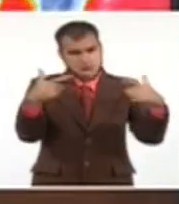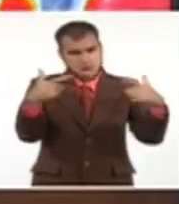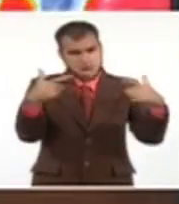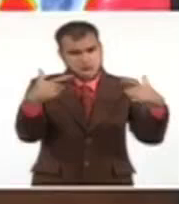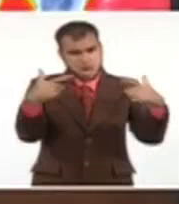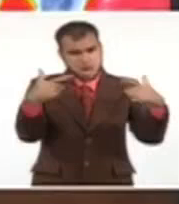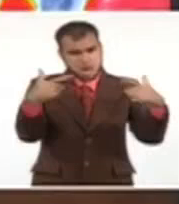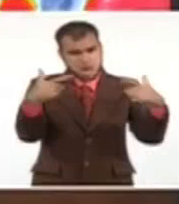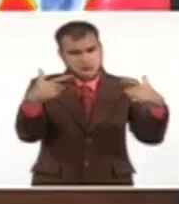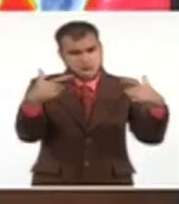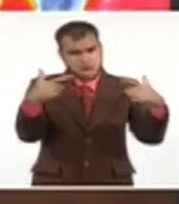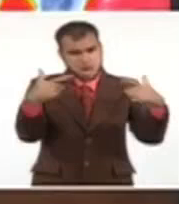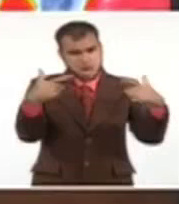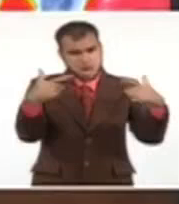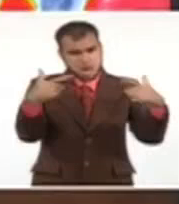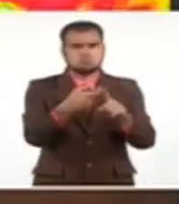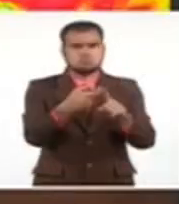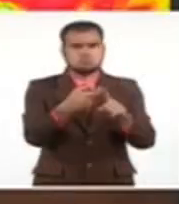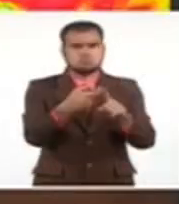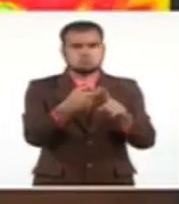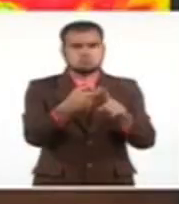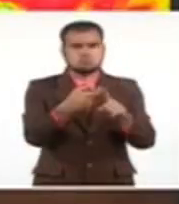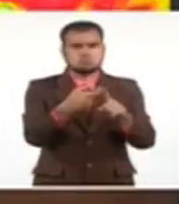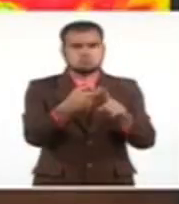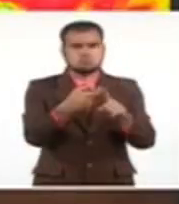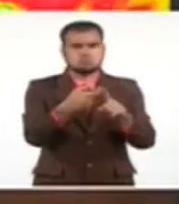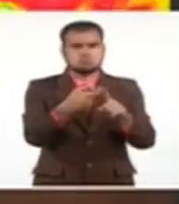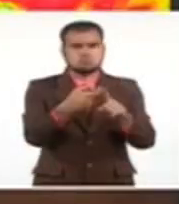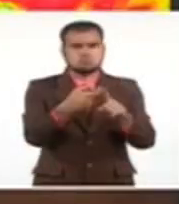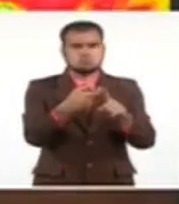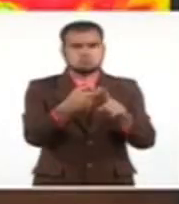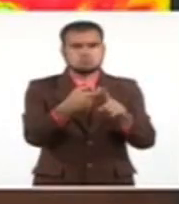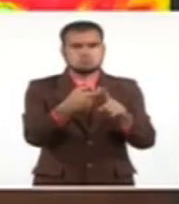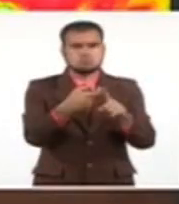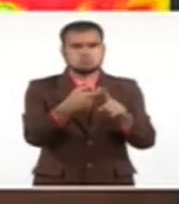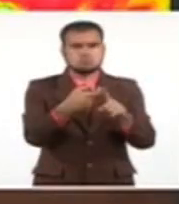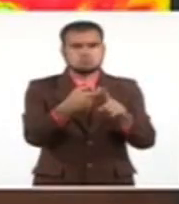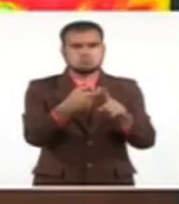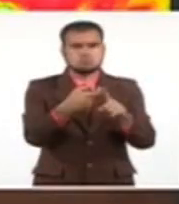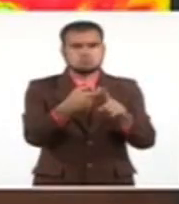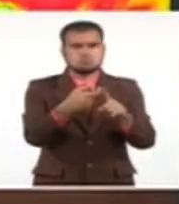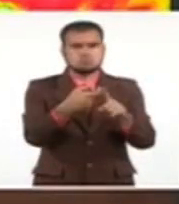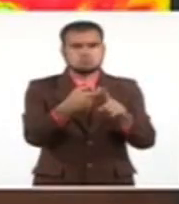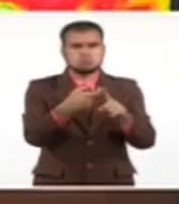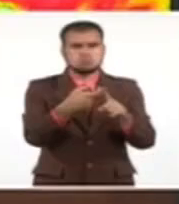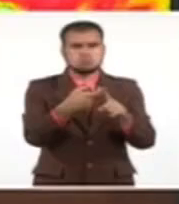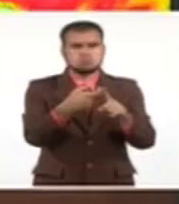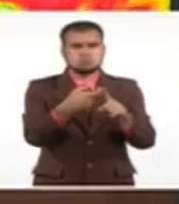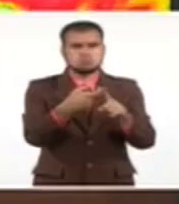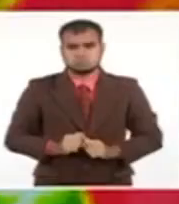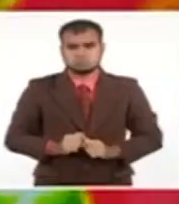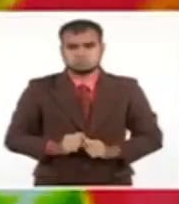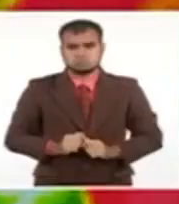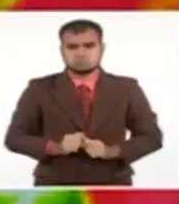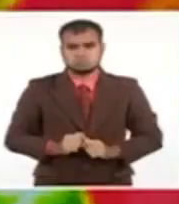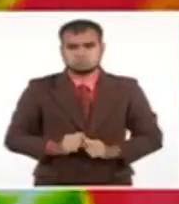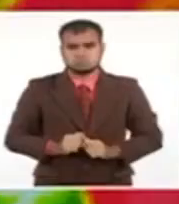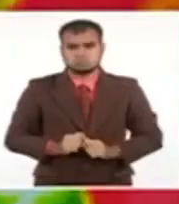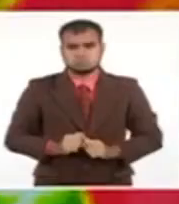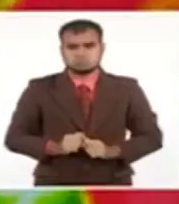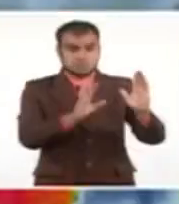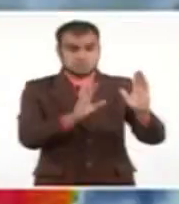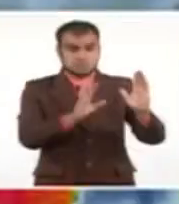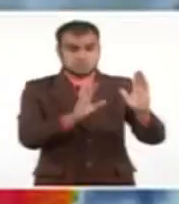por hora, rachas superiores, vientos de tormenta tropical, y marejadas en la costa sur con inundaciones costeras